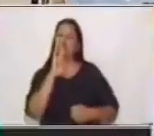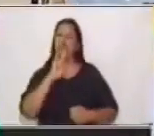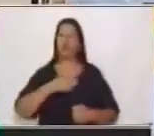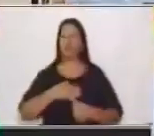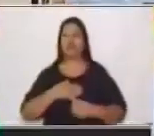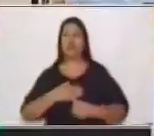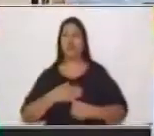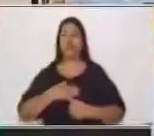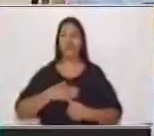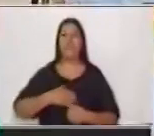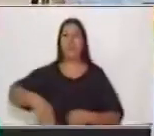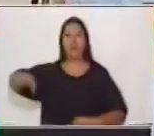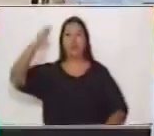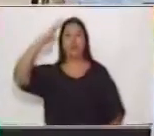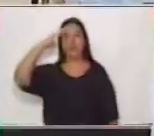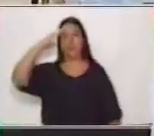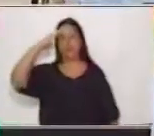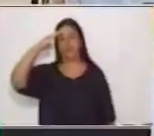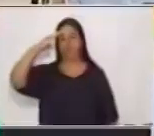Compañía.